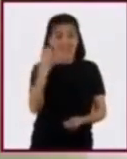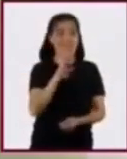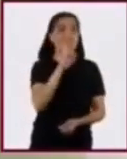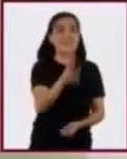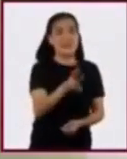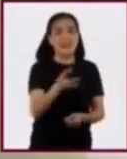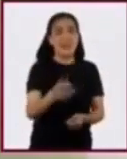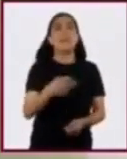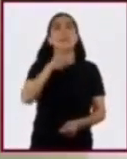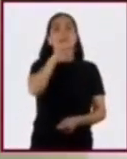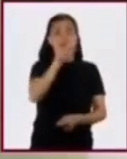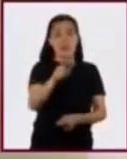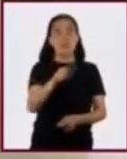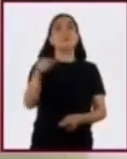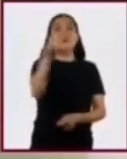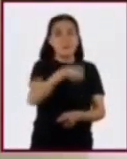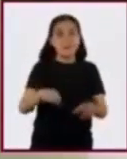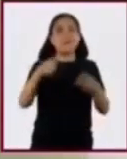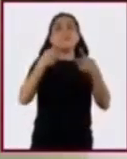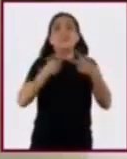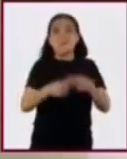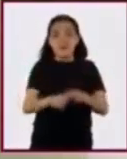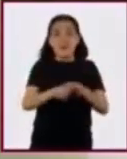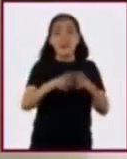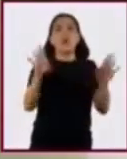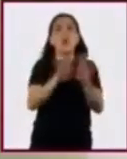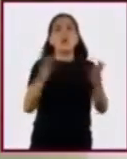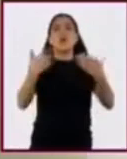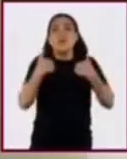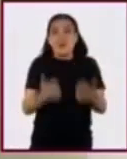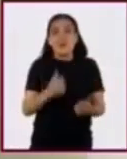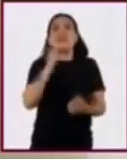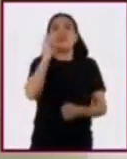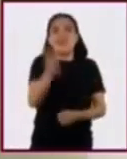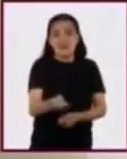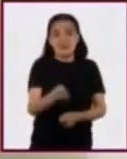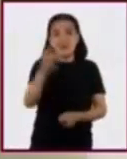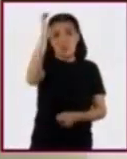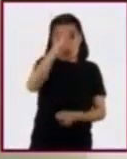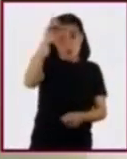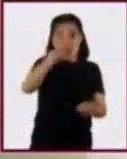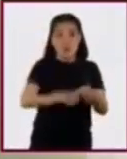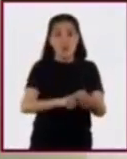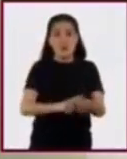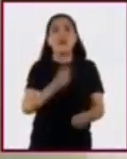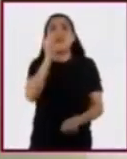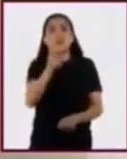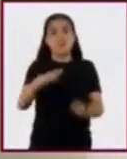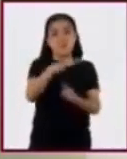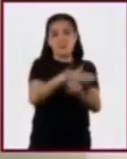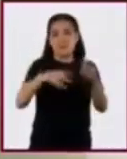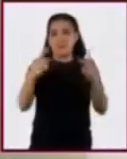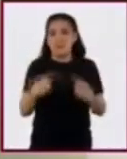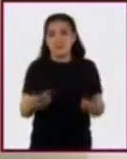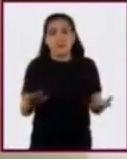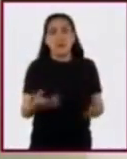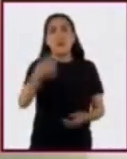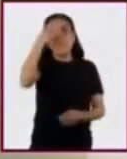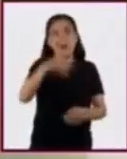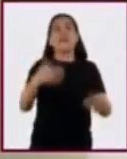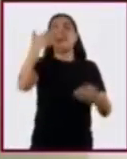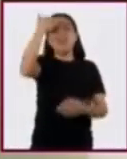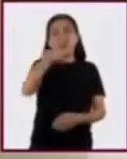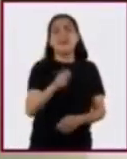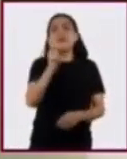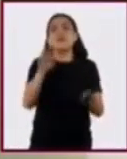Así es que mejor empecemos por entender un poco qué es cultura y qué es sociedad, para saber